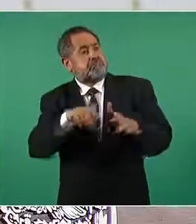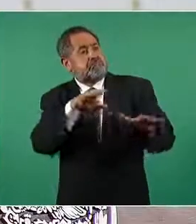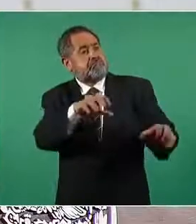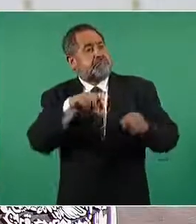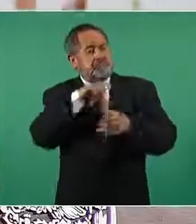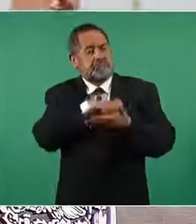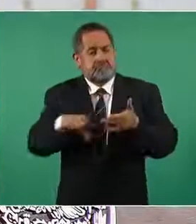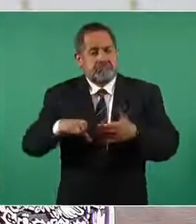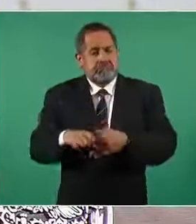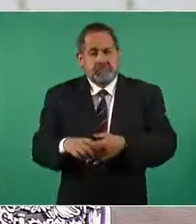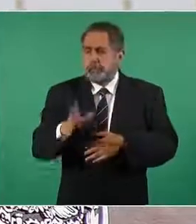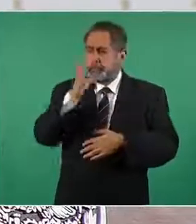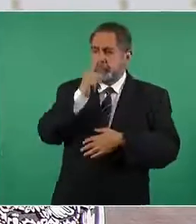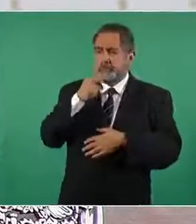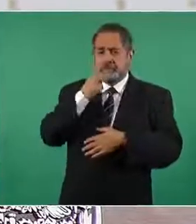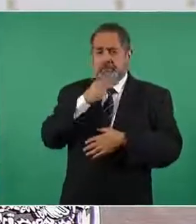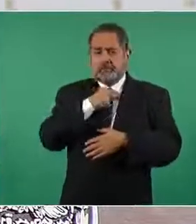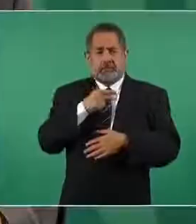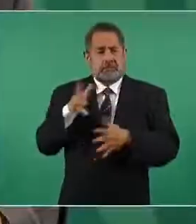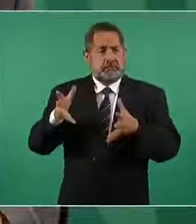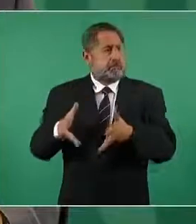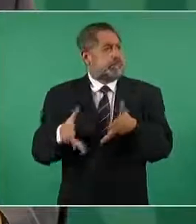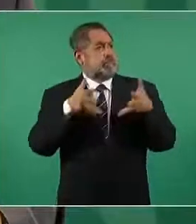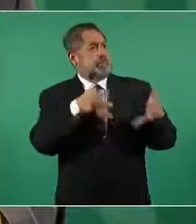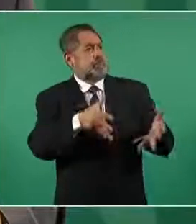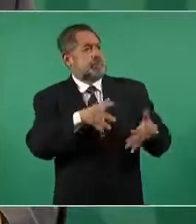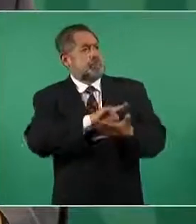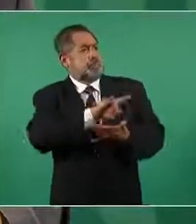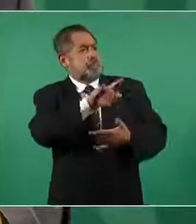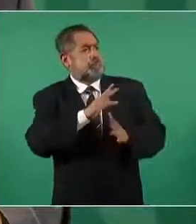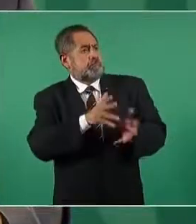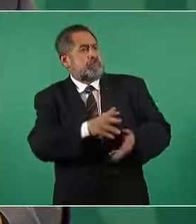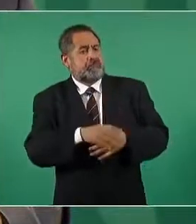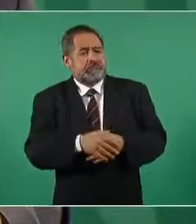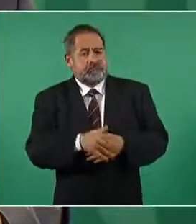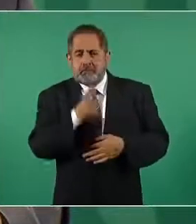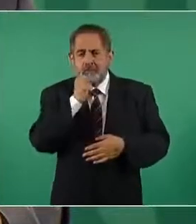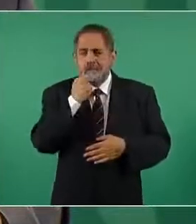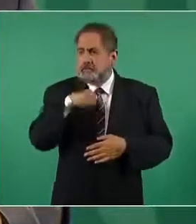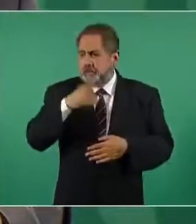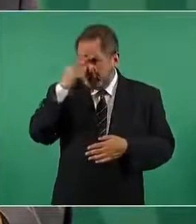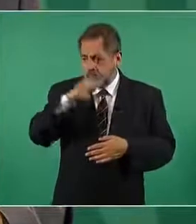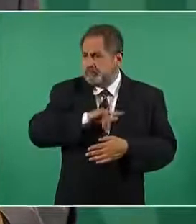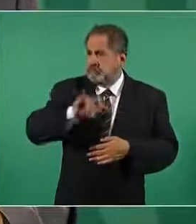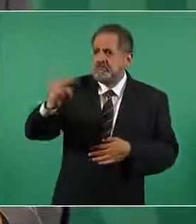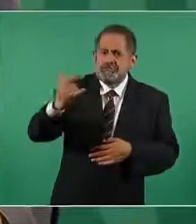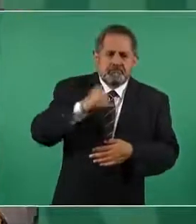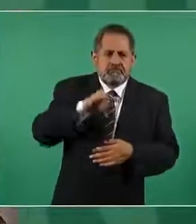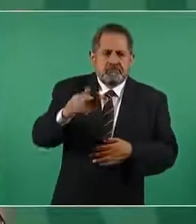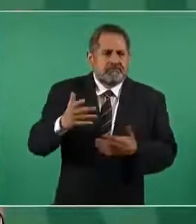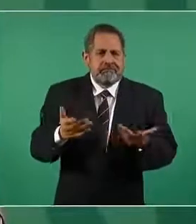que ni siquiera se puede usar en México porque